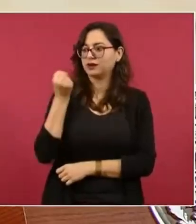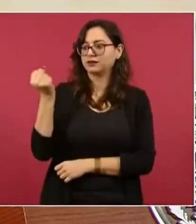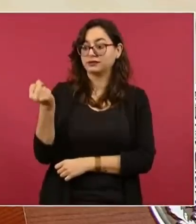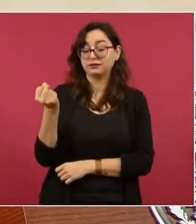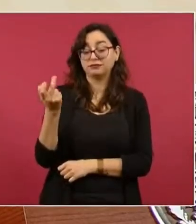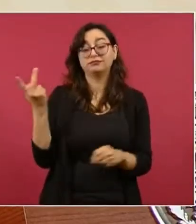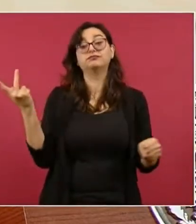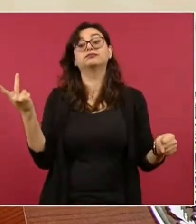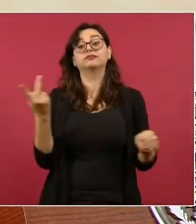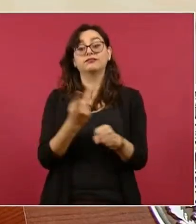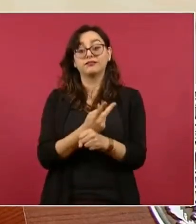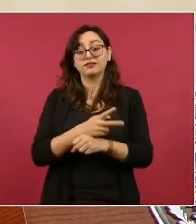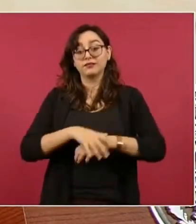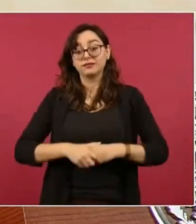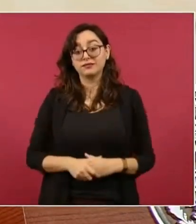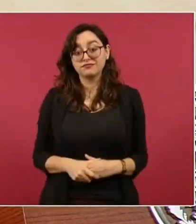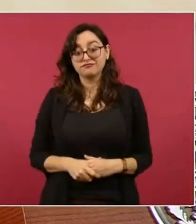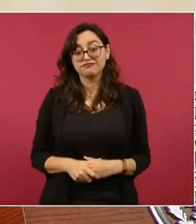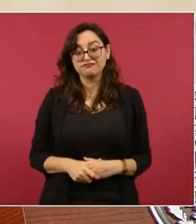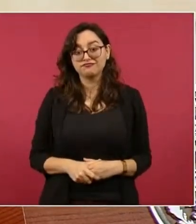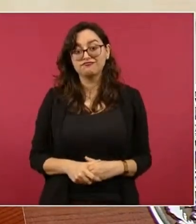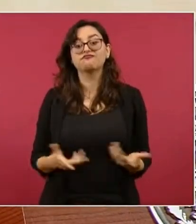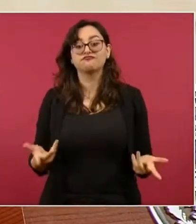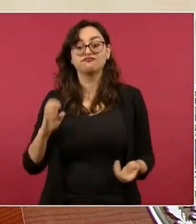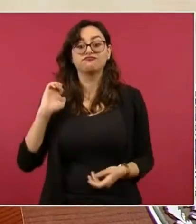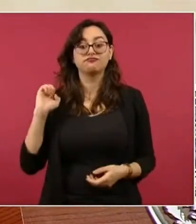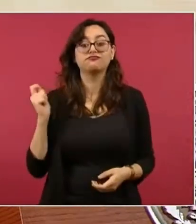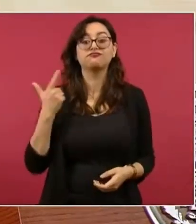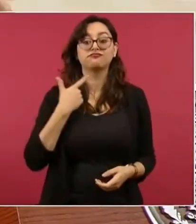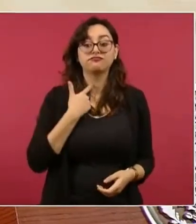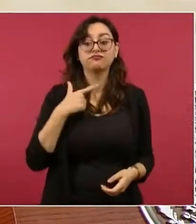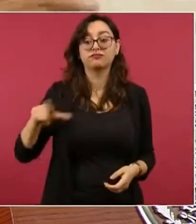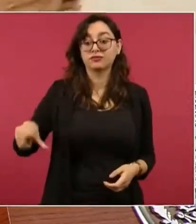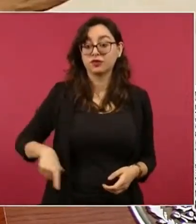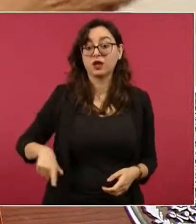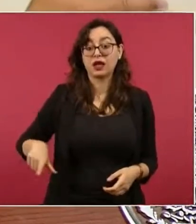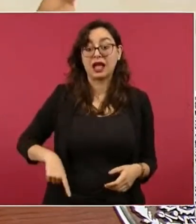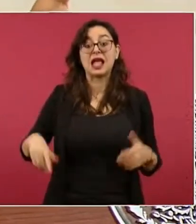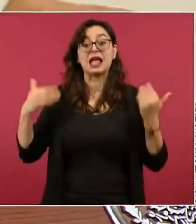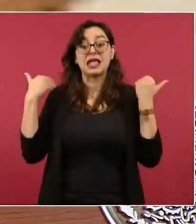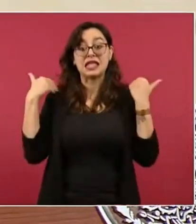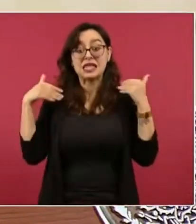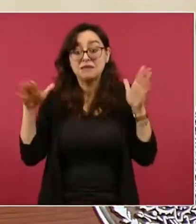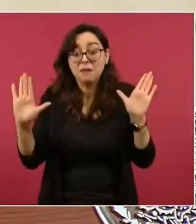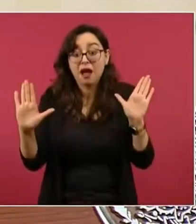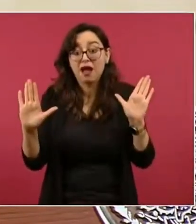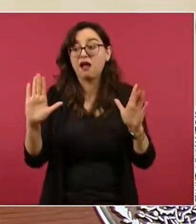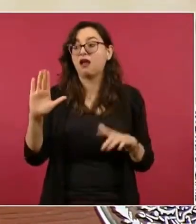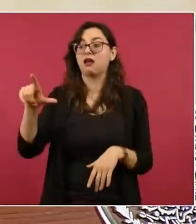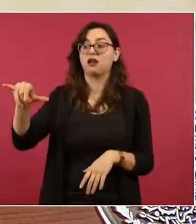litoral de Yucatán y de Quintana Roo toda la zona turística